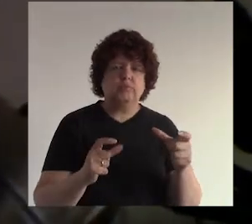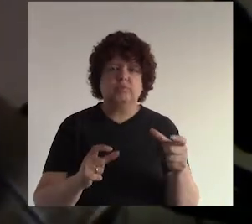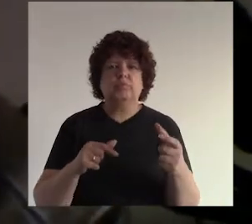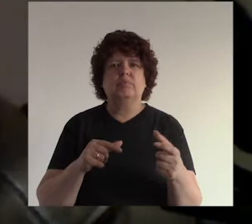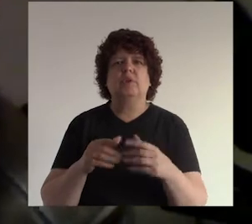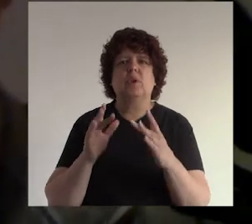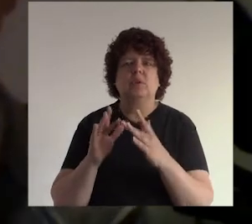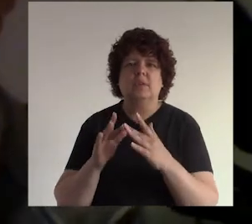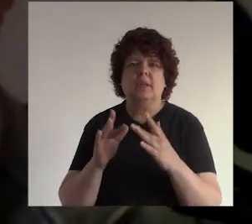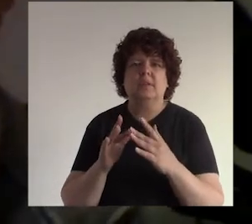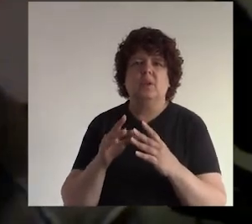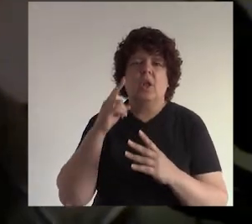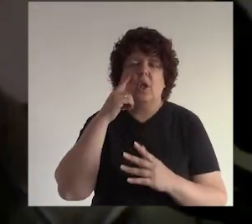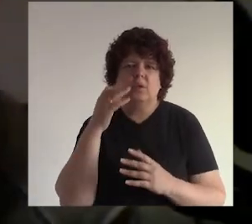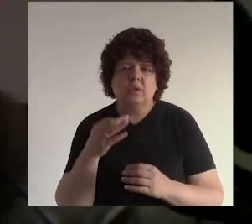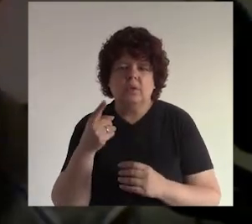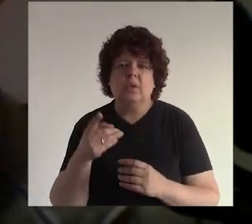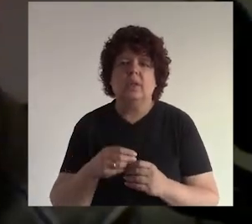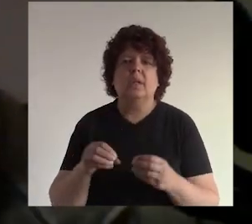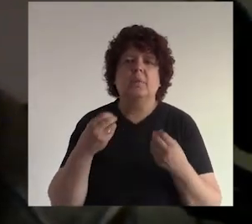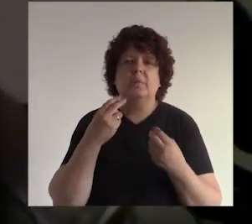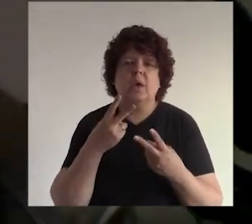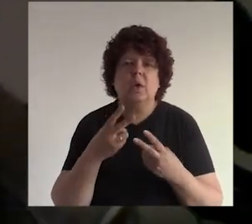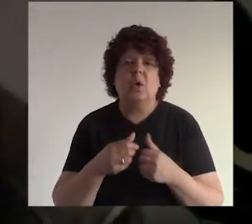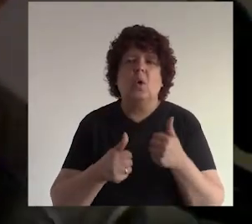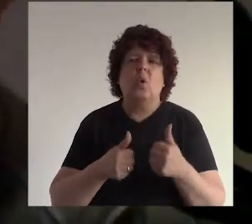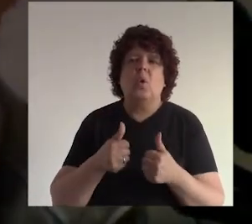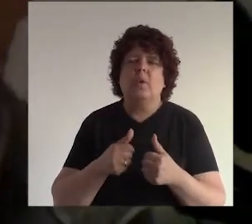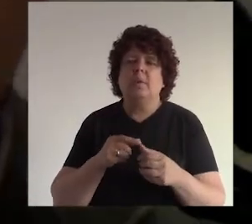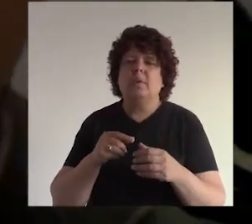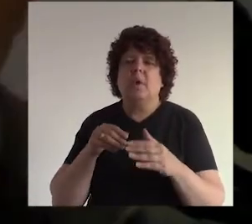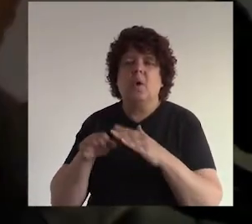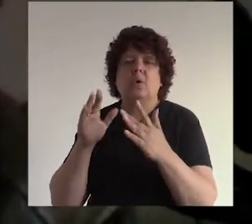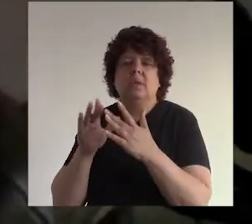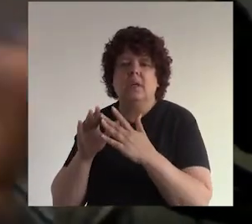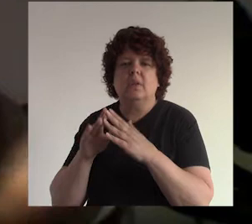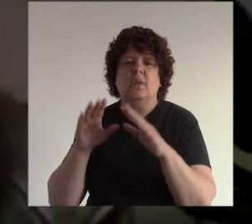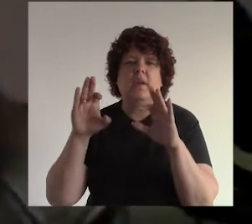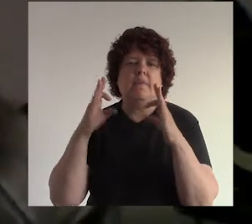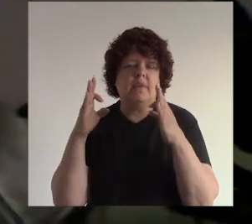conecto ¿no? contacto con ella la conozco y veo que productos tiene voy a su fanpage y voy a ver todos los modelos ahí